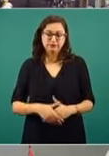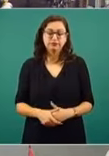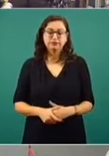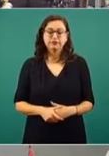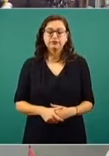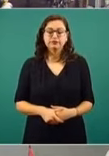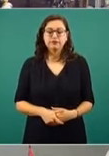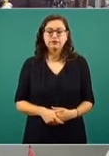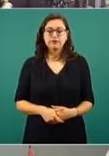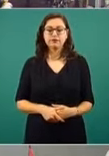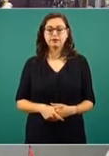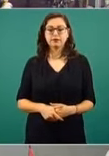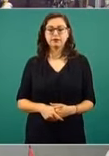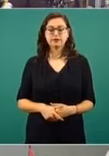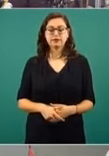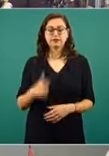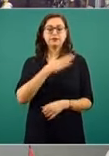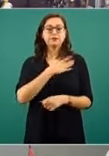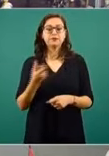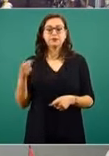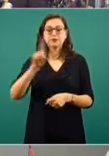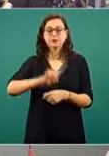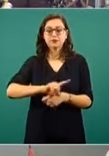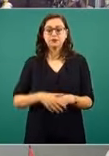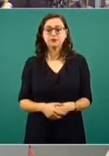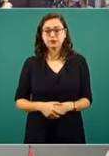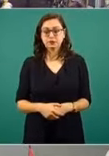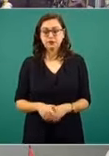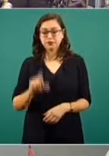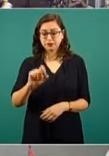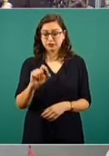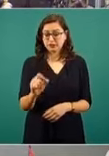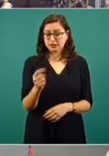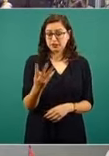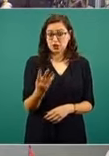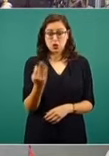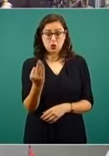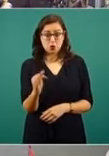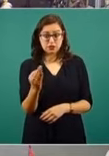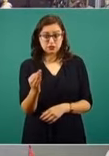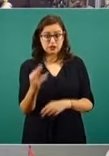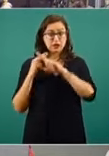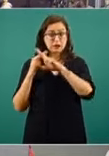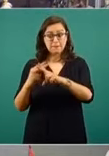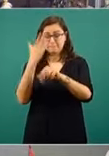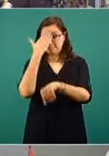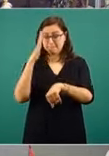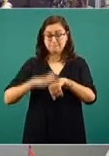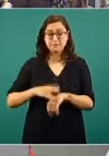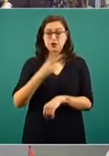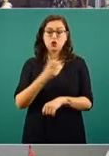Buenos días, el 24 de febrero vamos a conmemorar los 200 años de la